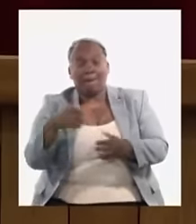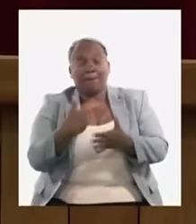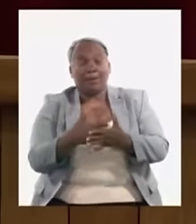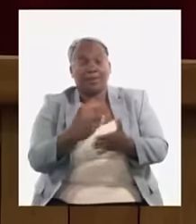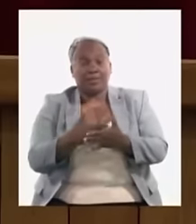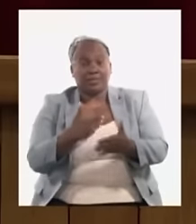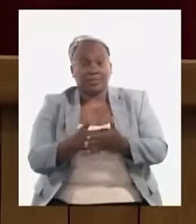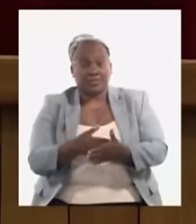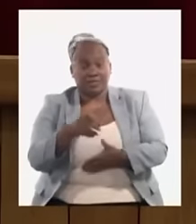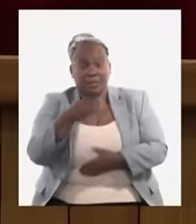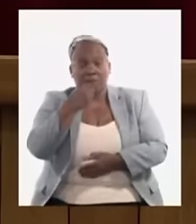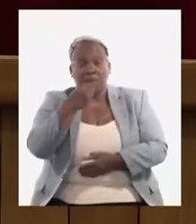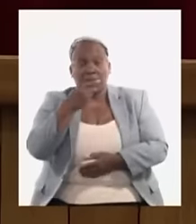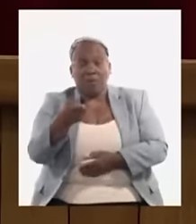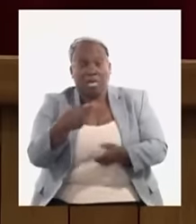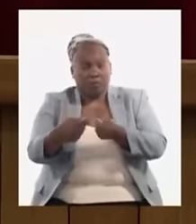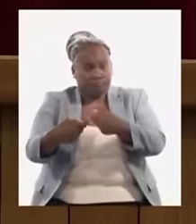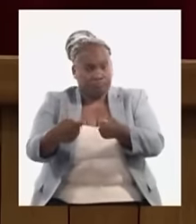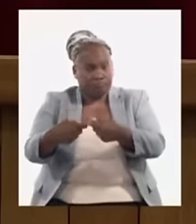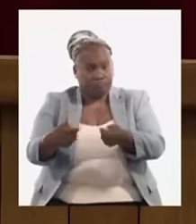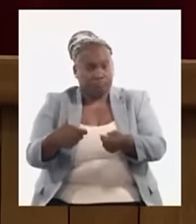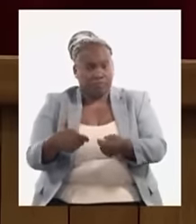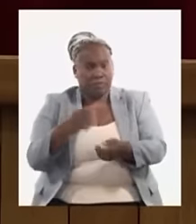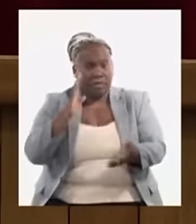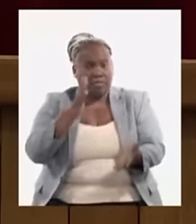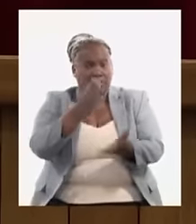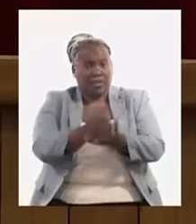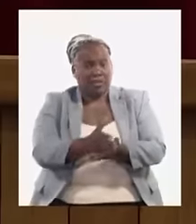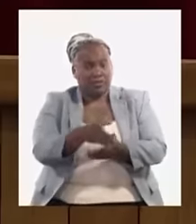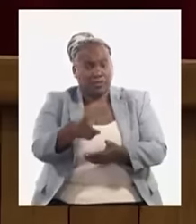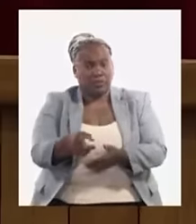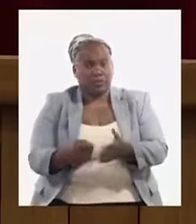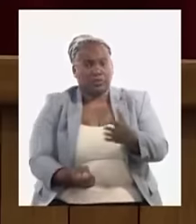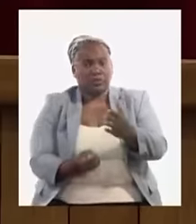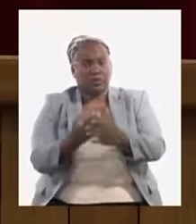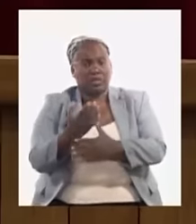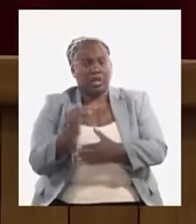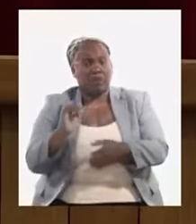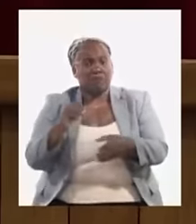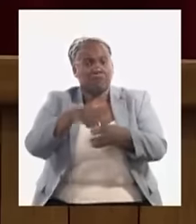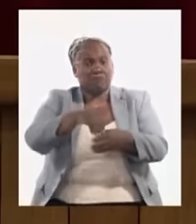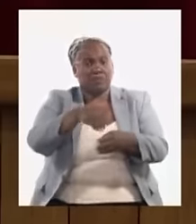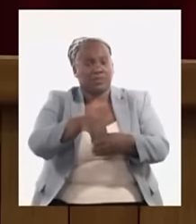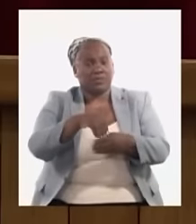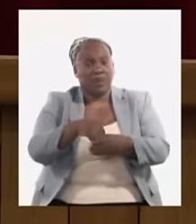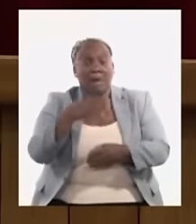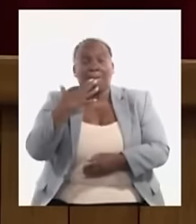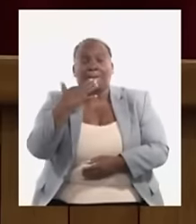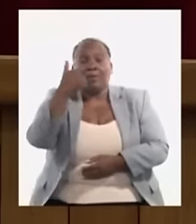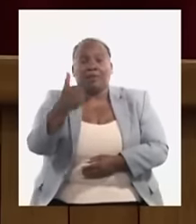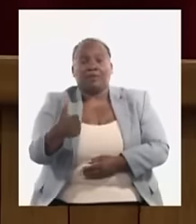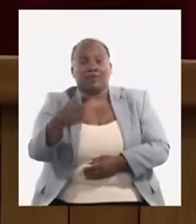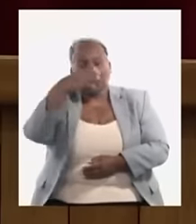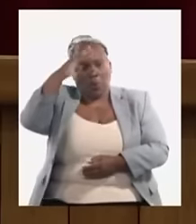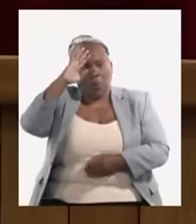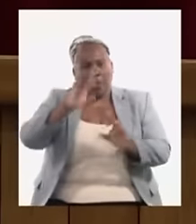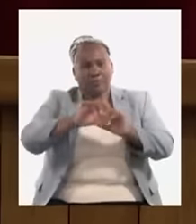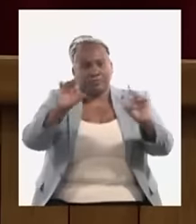puedan hacer sus negociaciones directas y puedan crear inversiones en beneficio del país.